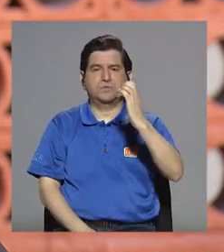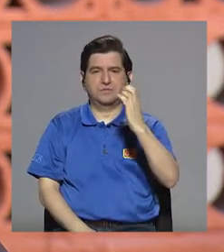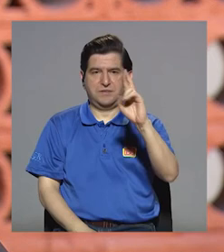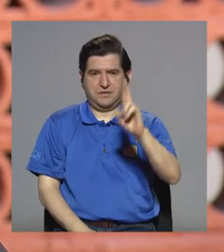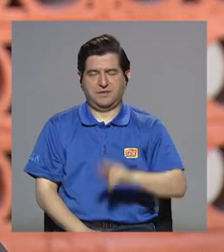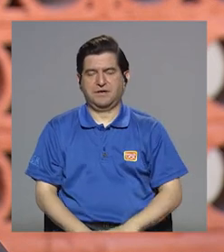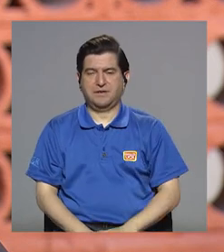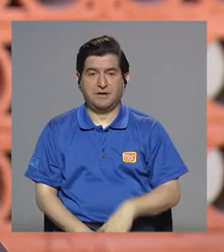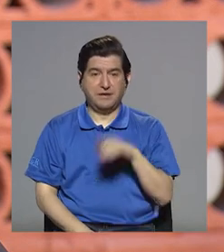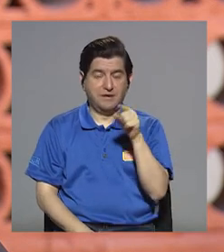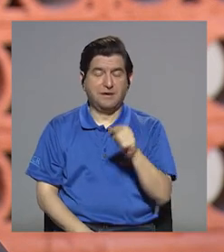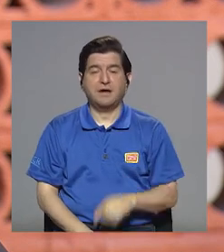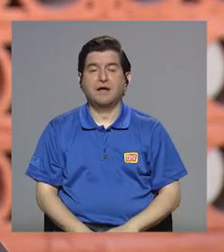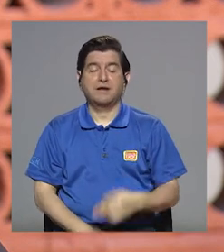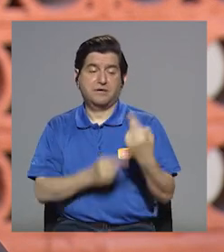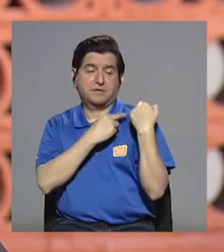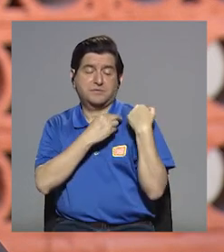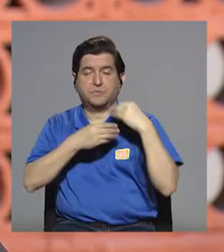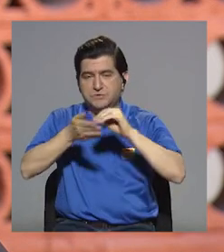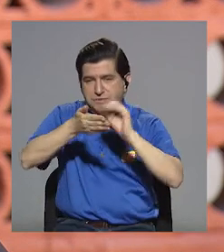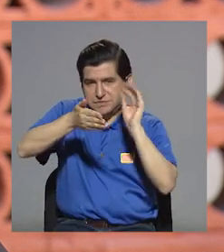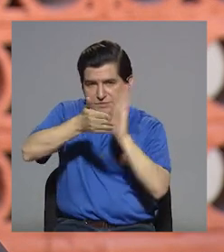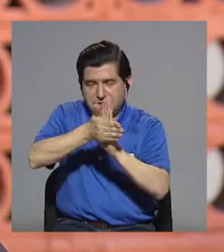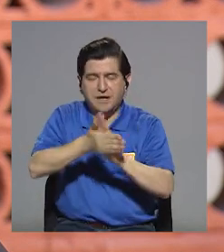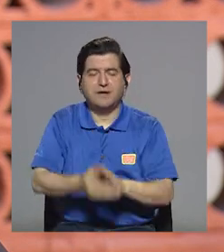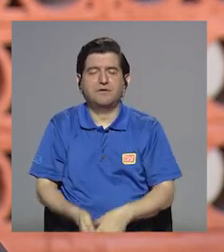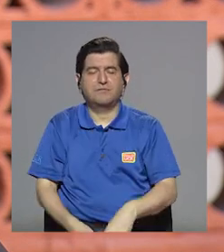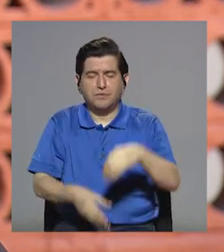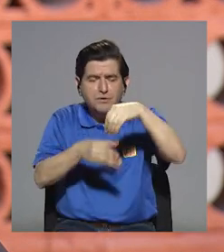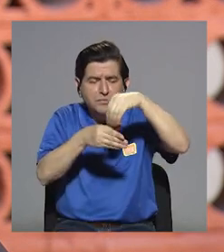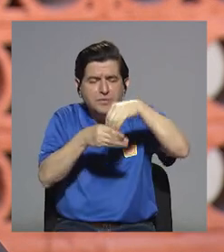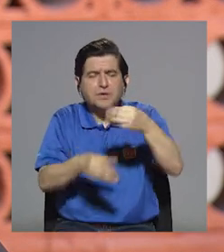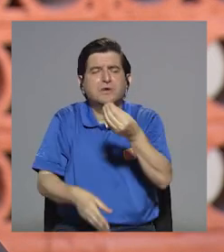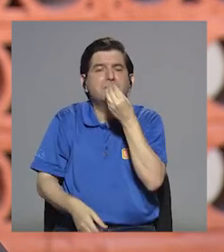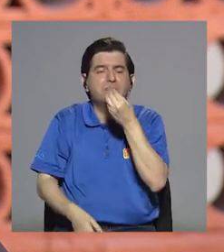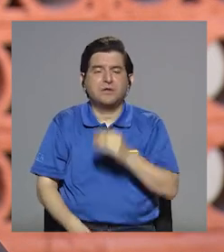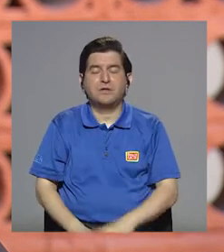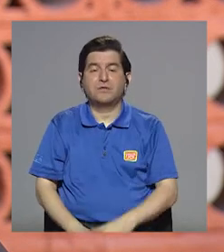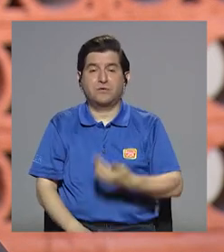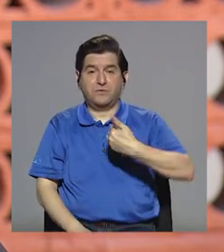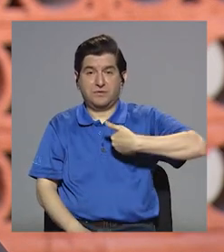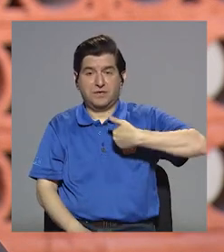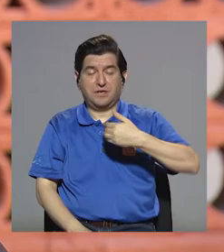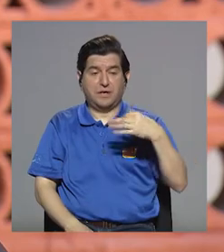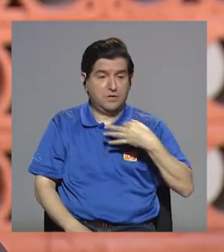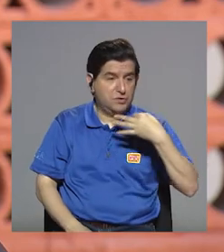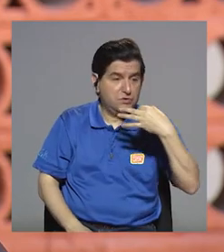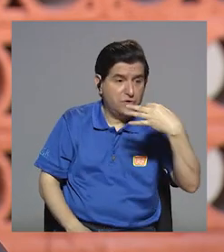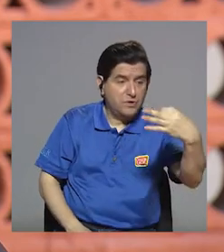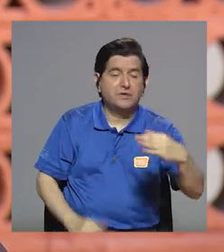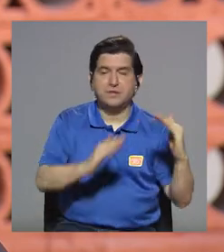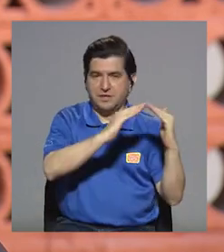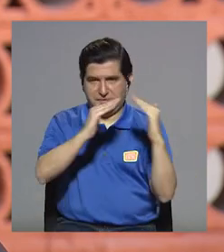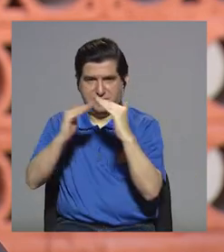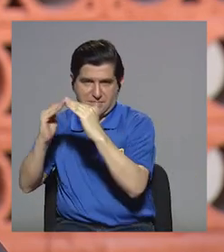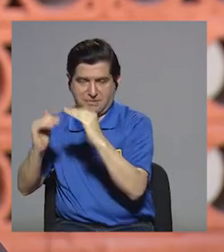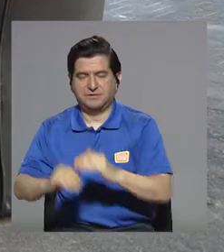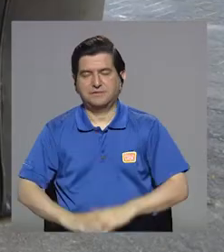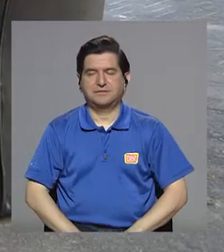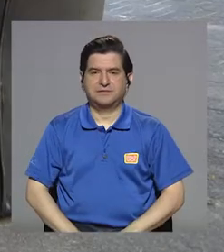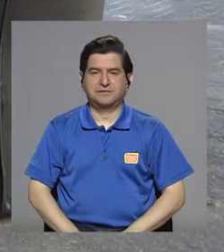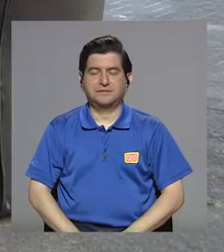Costa Rica, que está detrás de las etiquetas nutricionales de muchos alimentos que tenemos día con día en nuestros hogares.